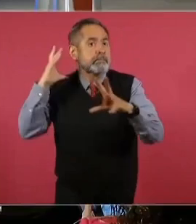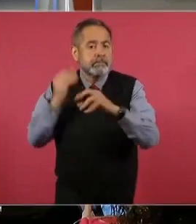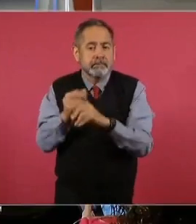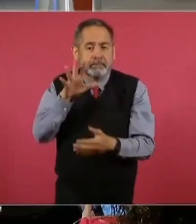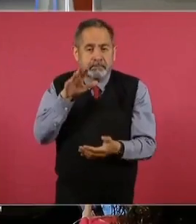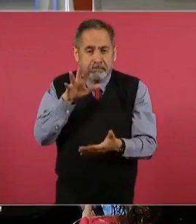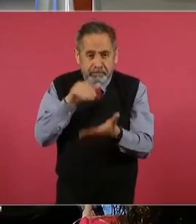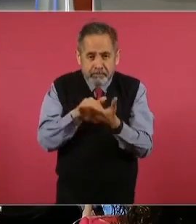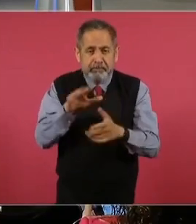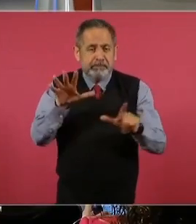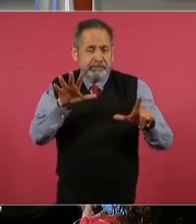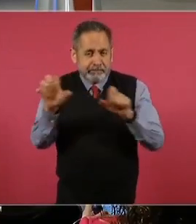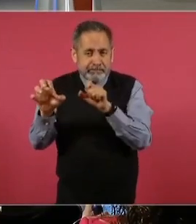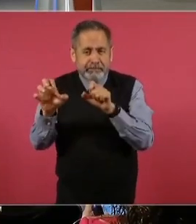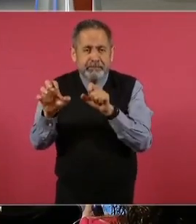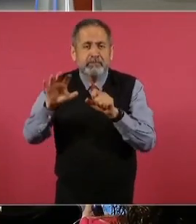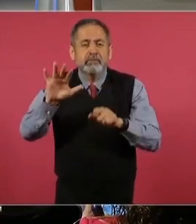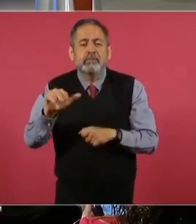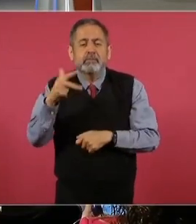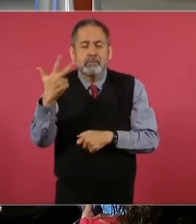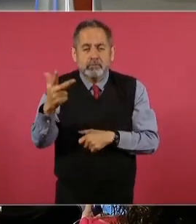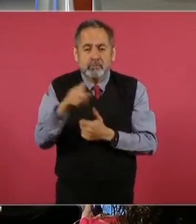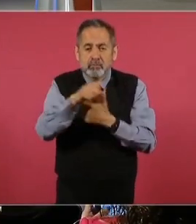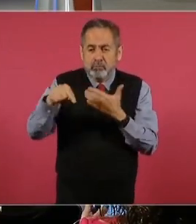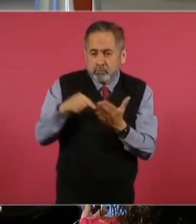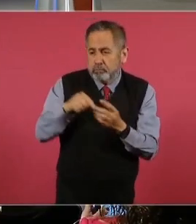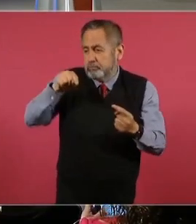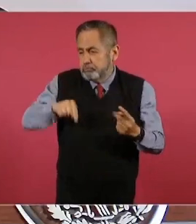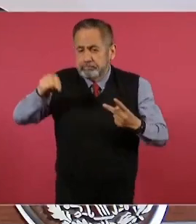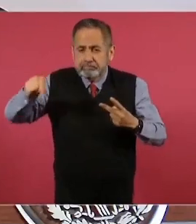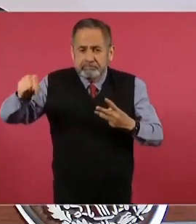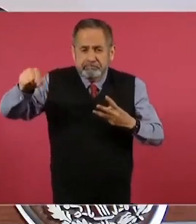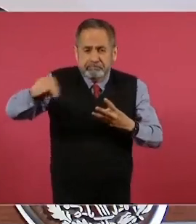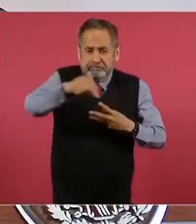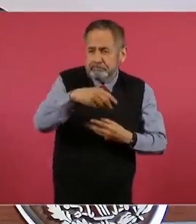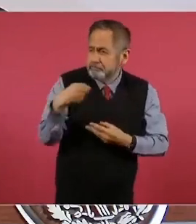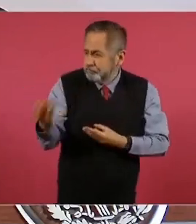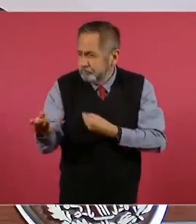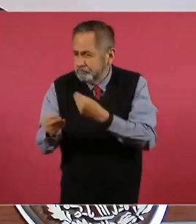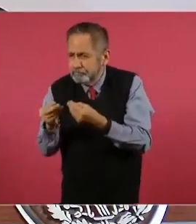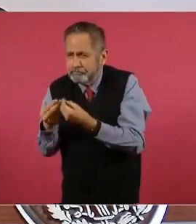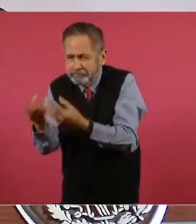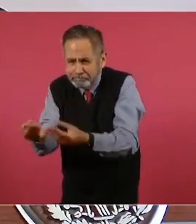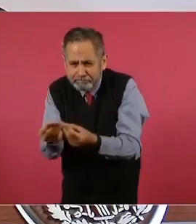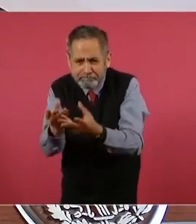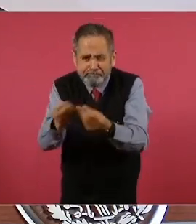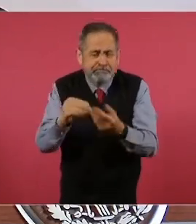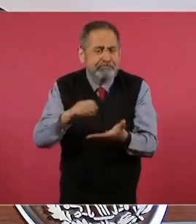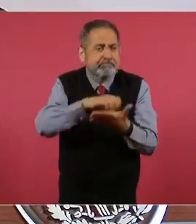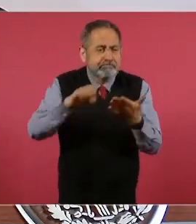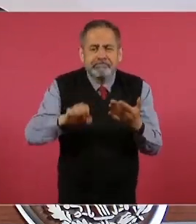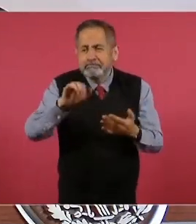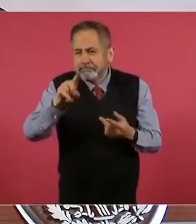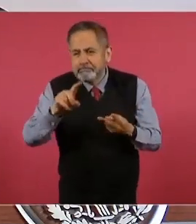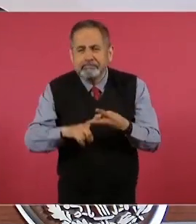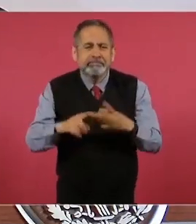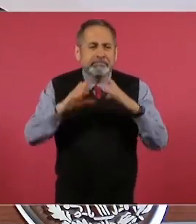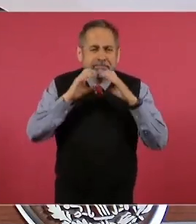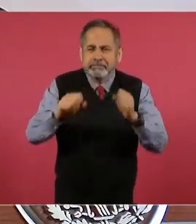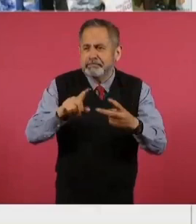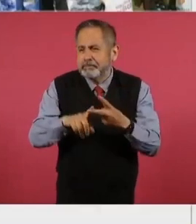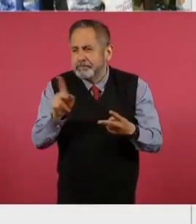.758 localidades, agencias, ejidos, rancherías y